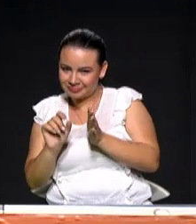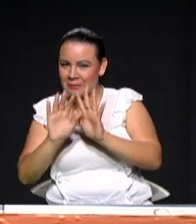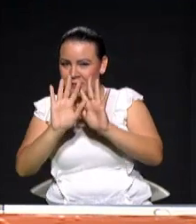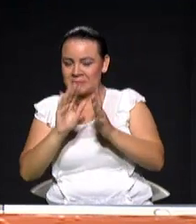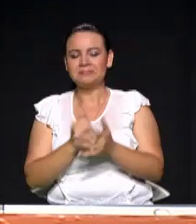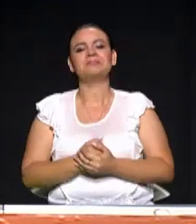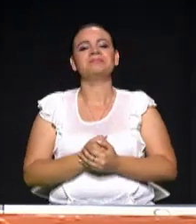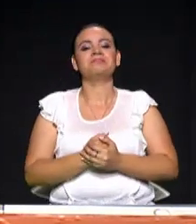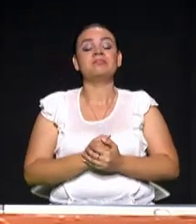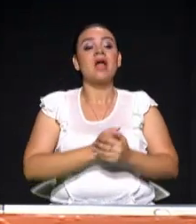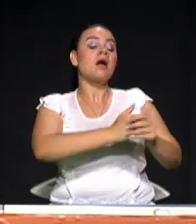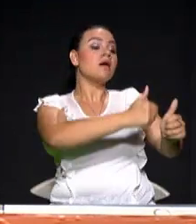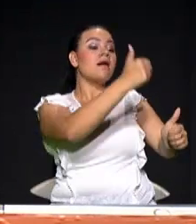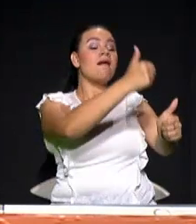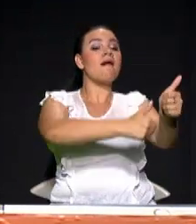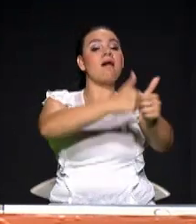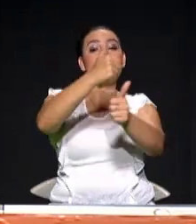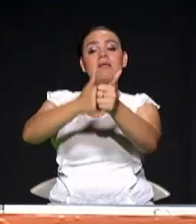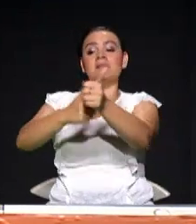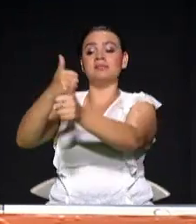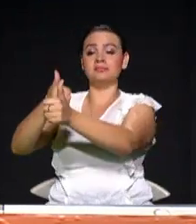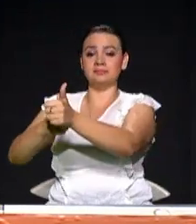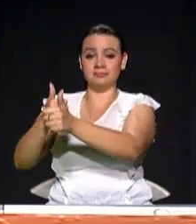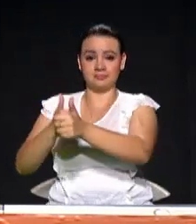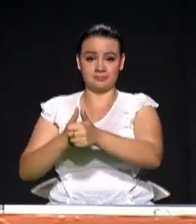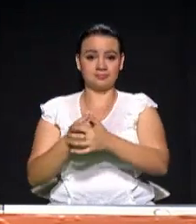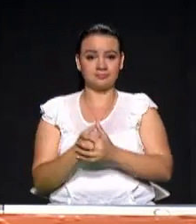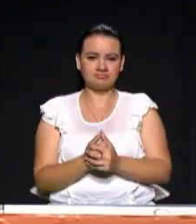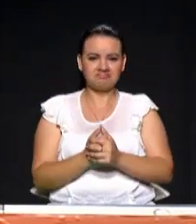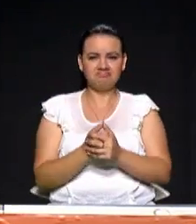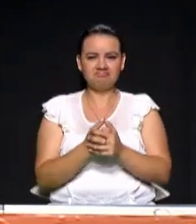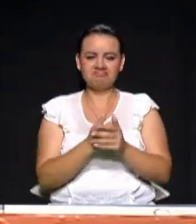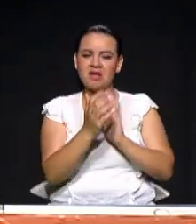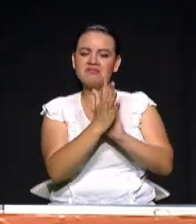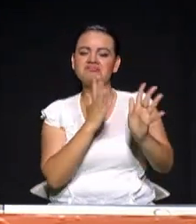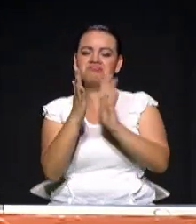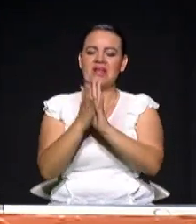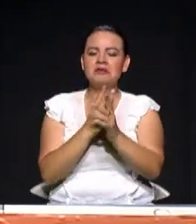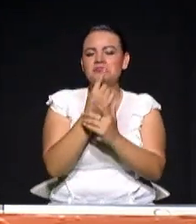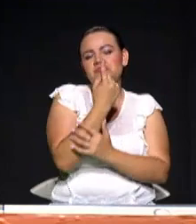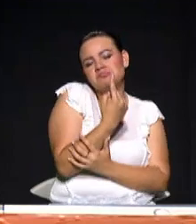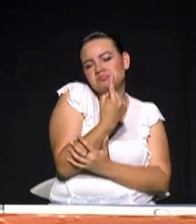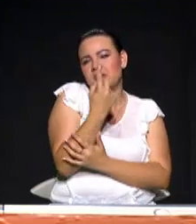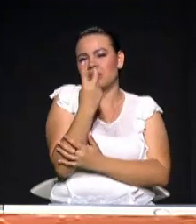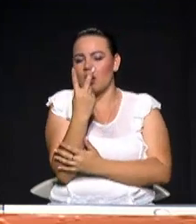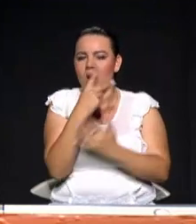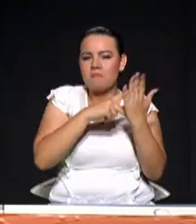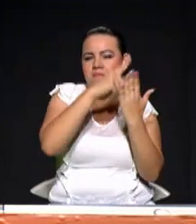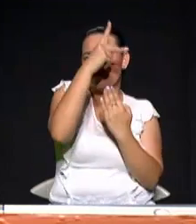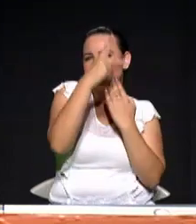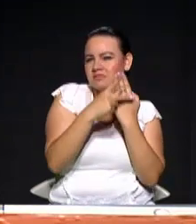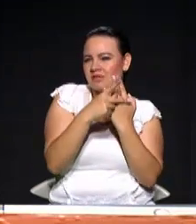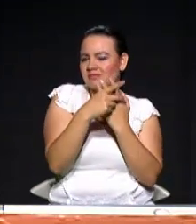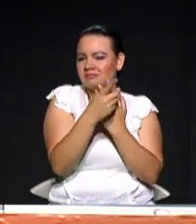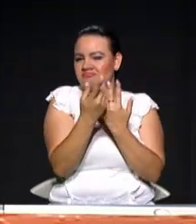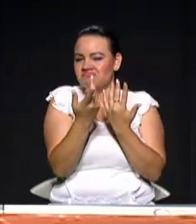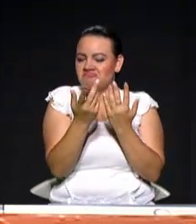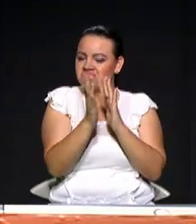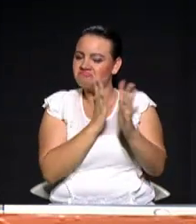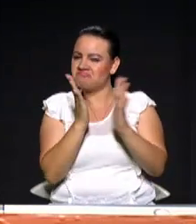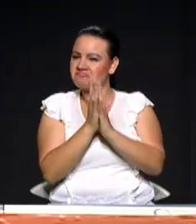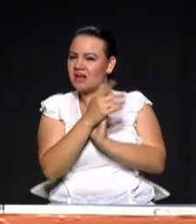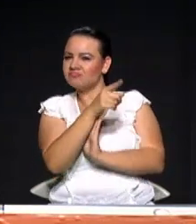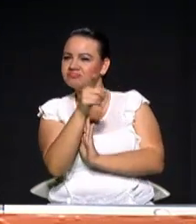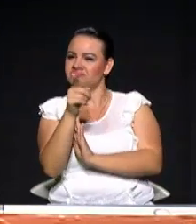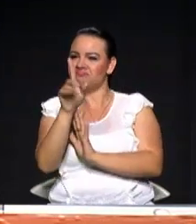los candidatos nos diga uno o varios proyectos de otro candidato, ojalá que nos digan el nombre, que incluirían dentro de su